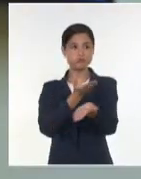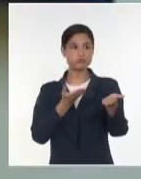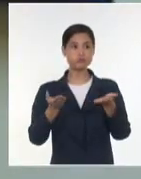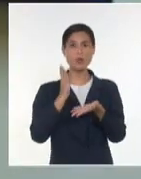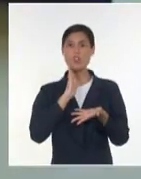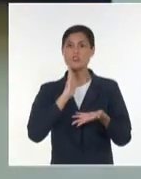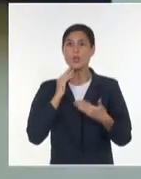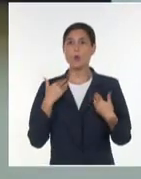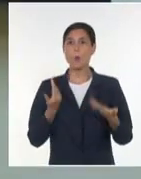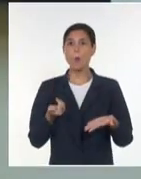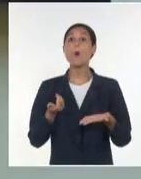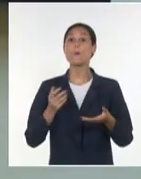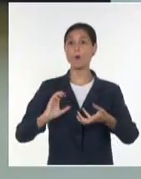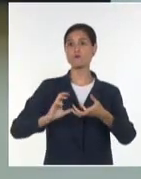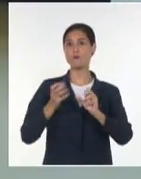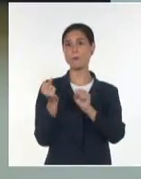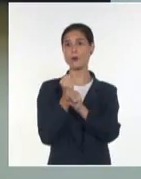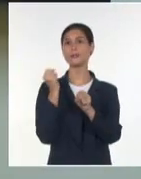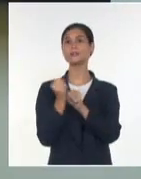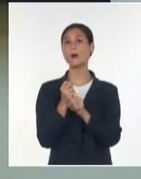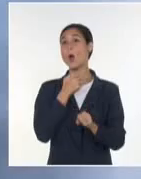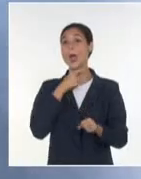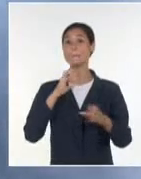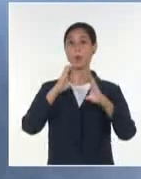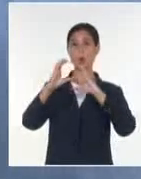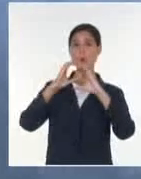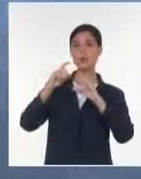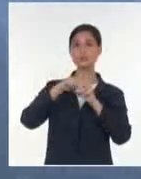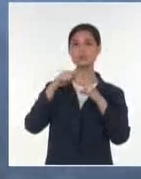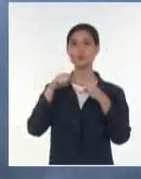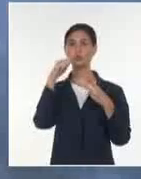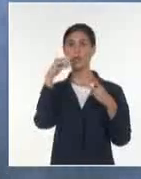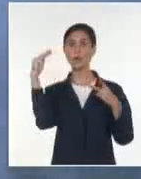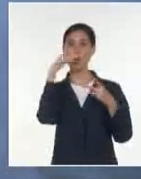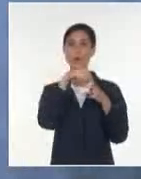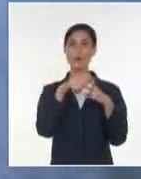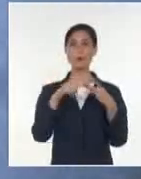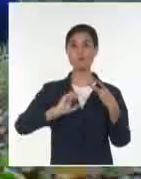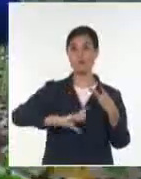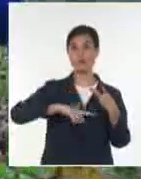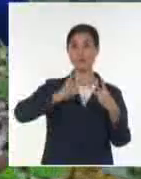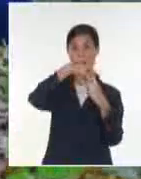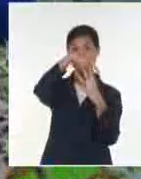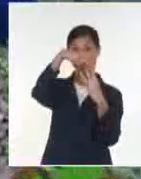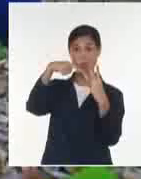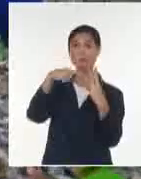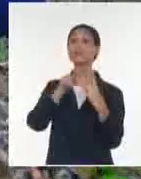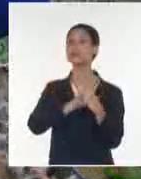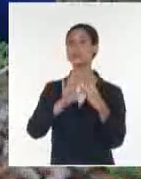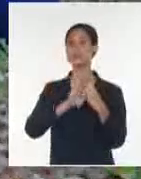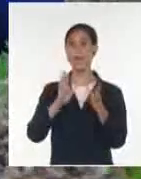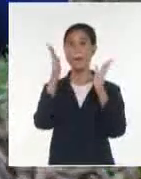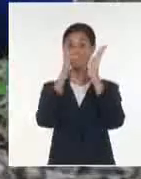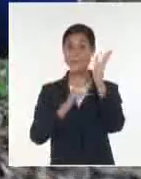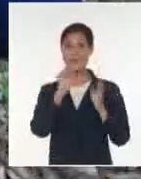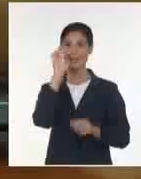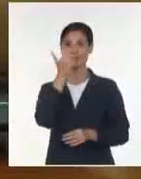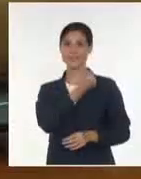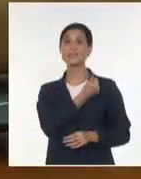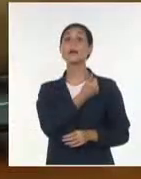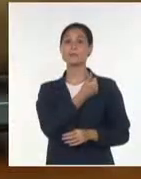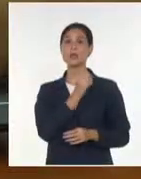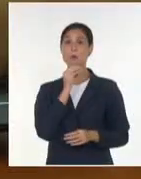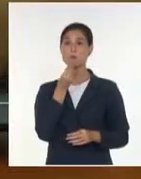dedicado a los nexos entre comunicación, tecnología y cultura. Previsto para el mes de diciembre, incluirá una feria de